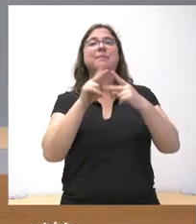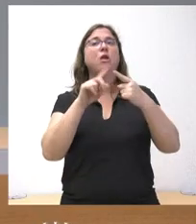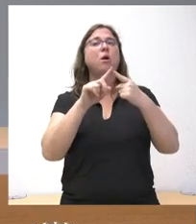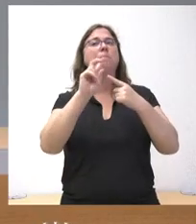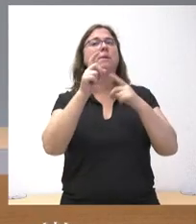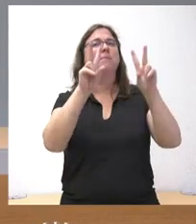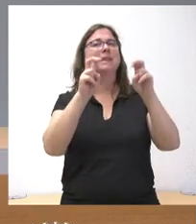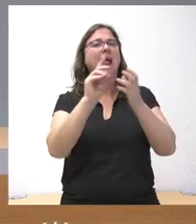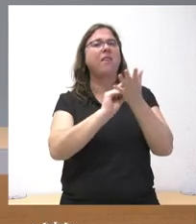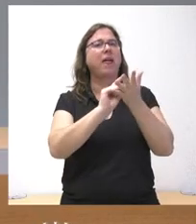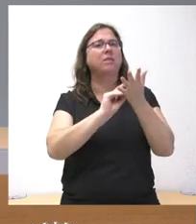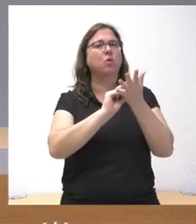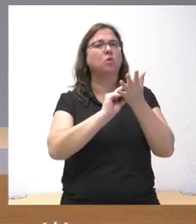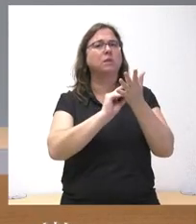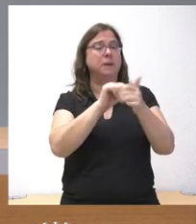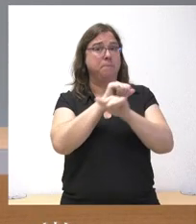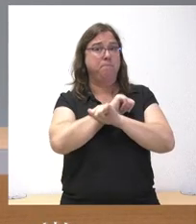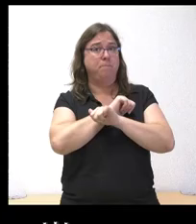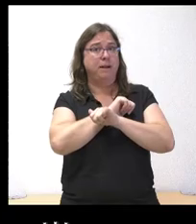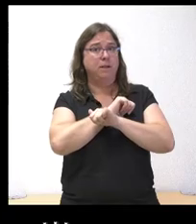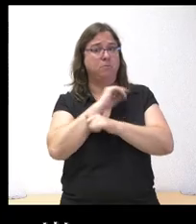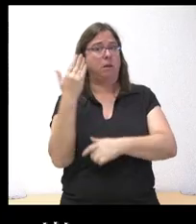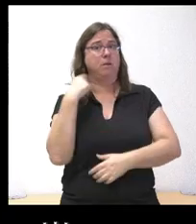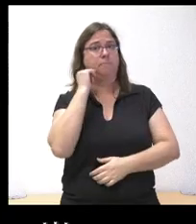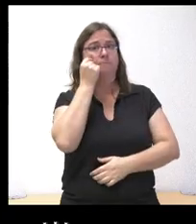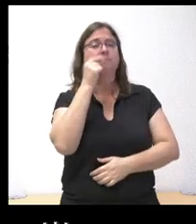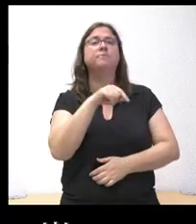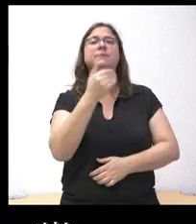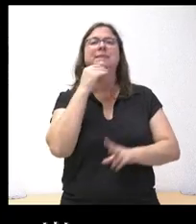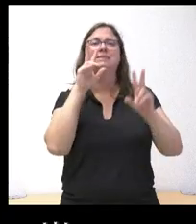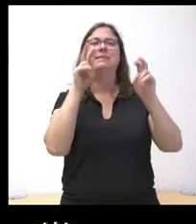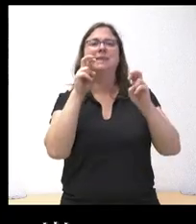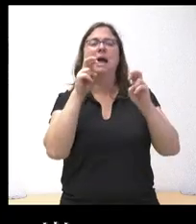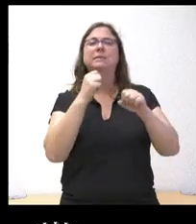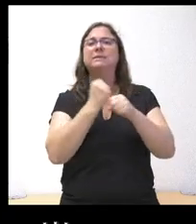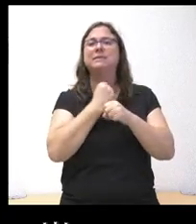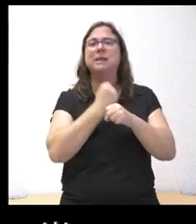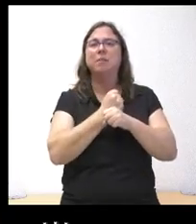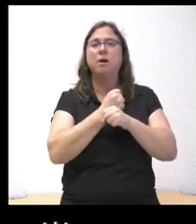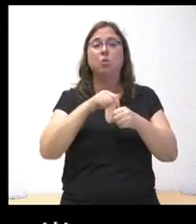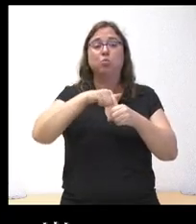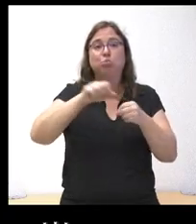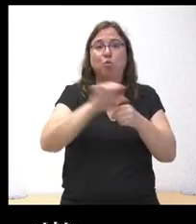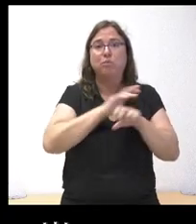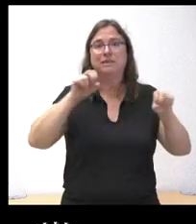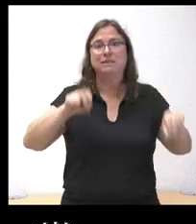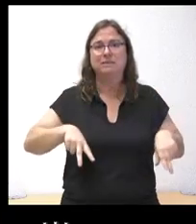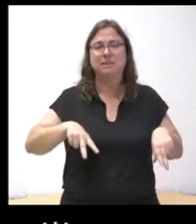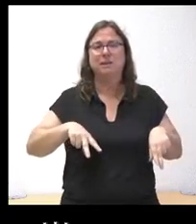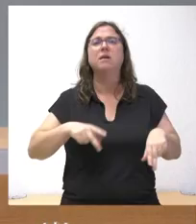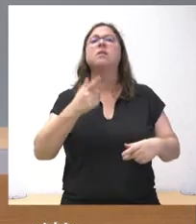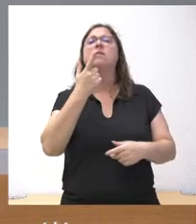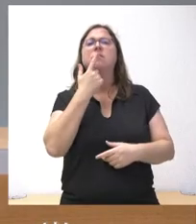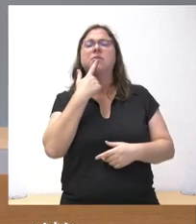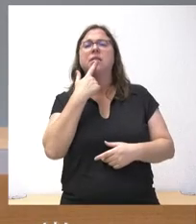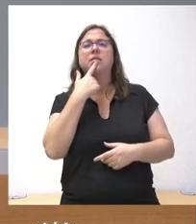relacionada con los datos del paro que se conocieron el día de ayer, en el sentido de los empleos que están sin cubrir en la comunidad. Un estudio, creo que de la